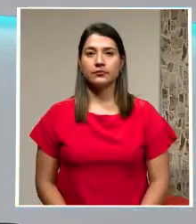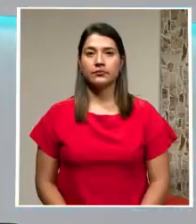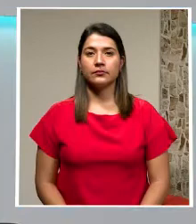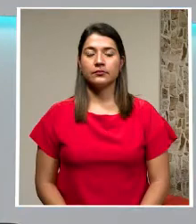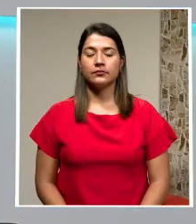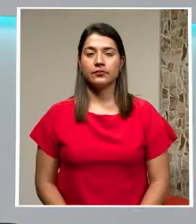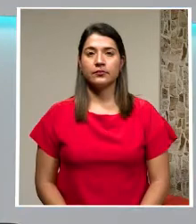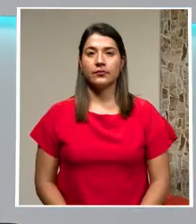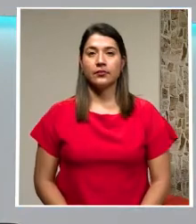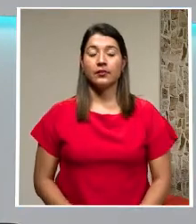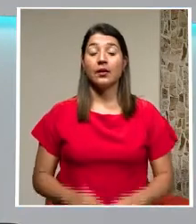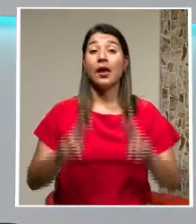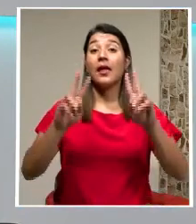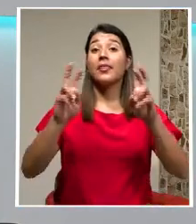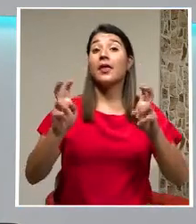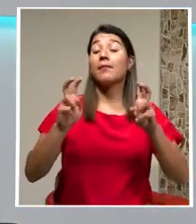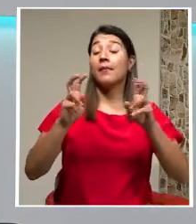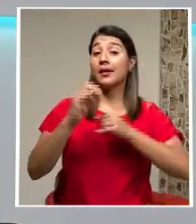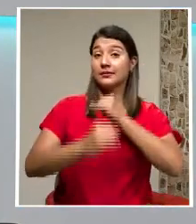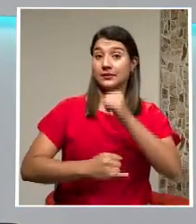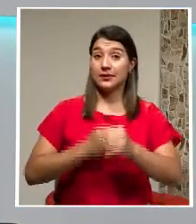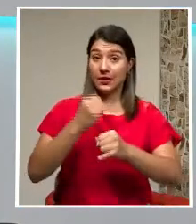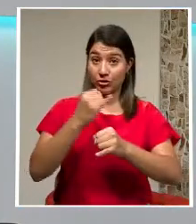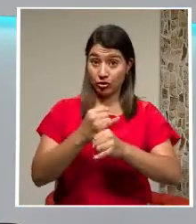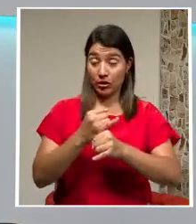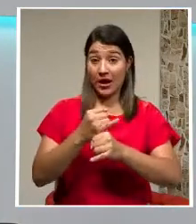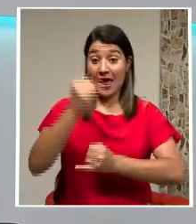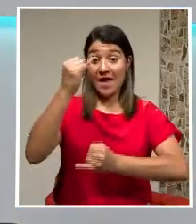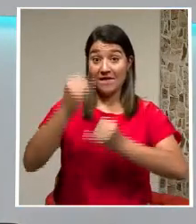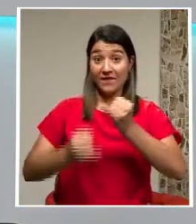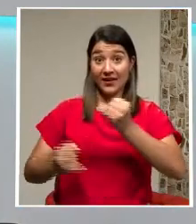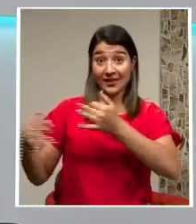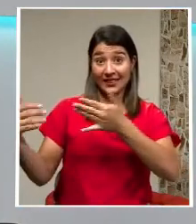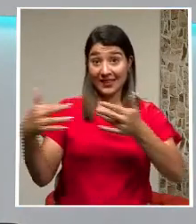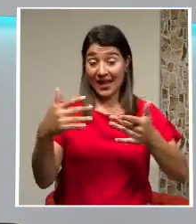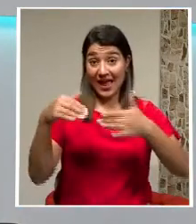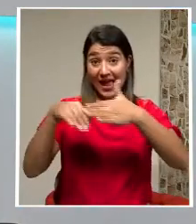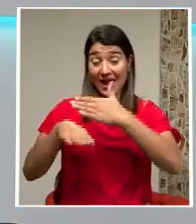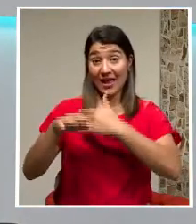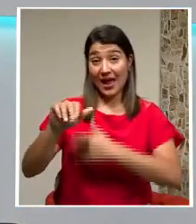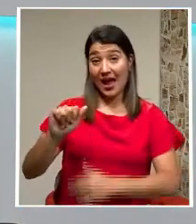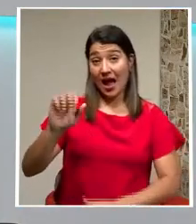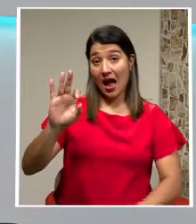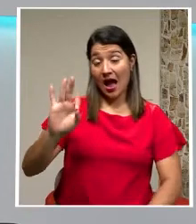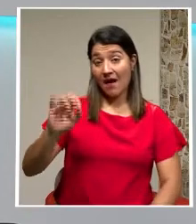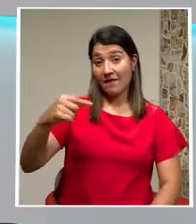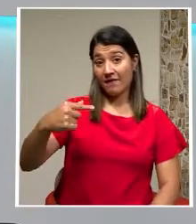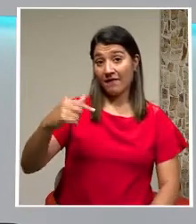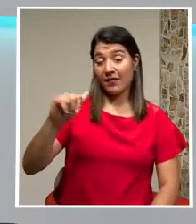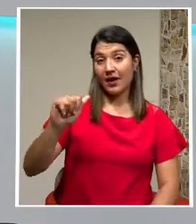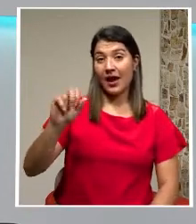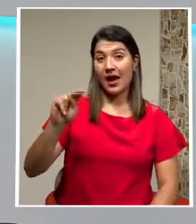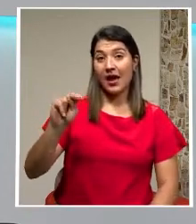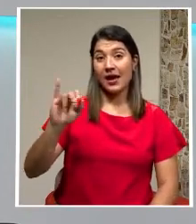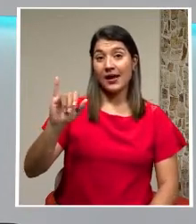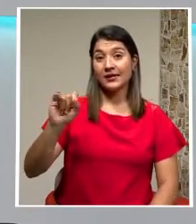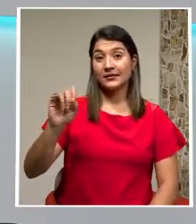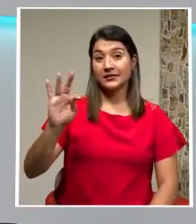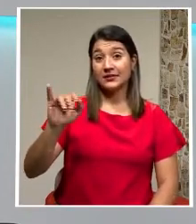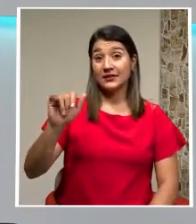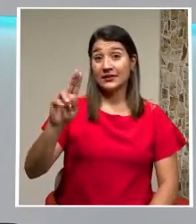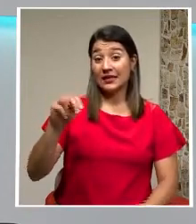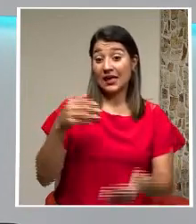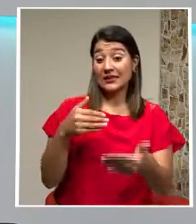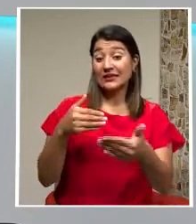En las noticias del mundo El fin de la guerra De Afganistán Se acerca para Estados Unidos Y para la